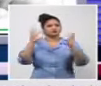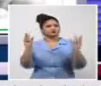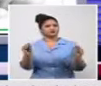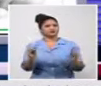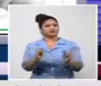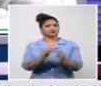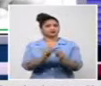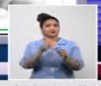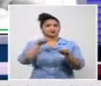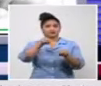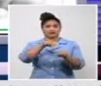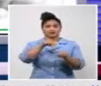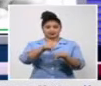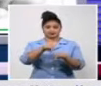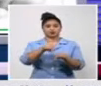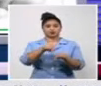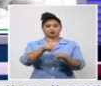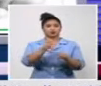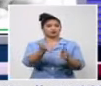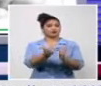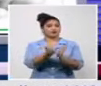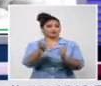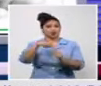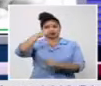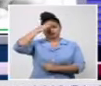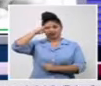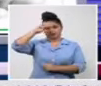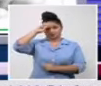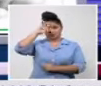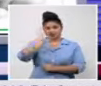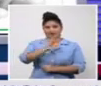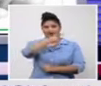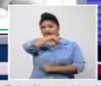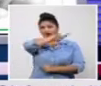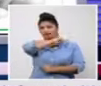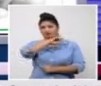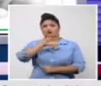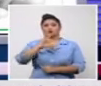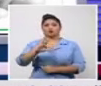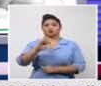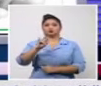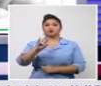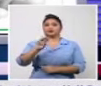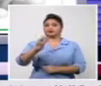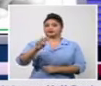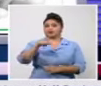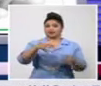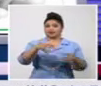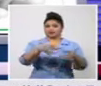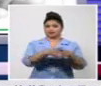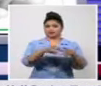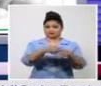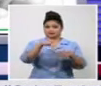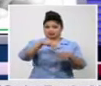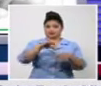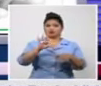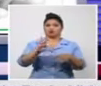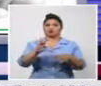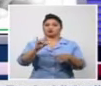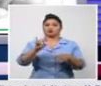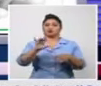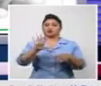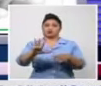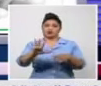casos de confirmados en la jornada de ayer de 893 859 son autóctonos